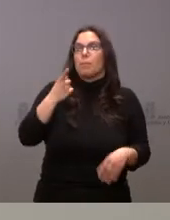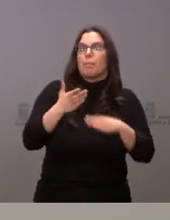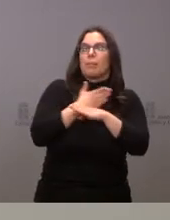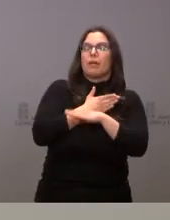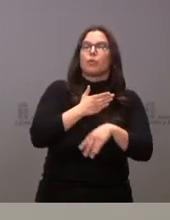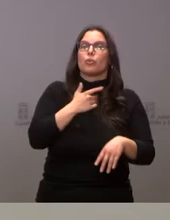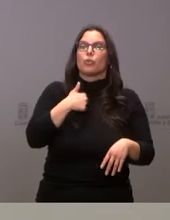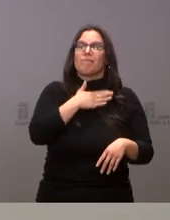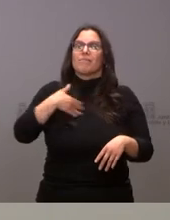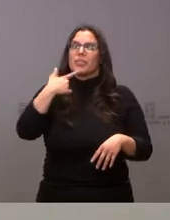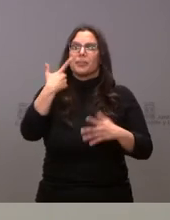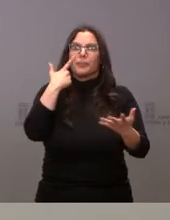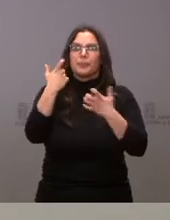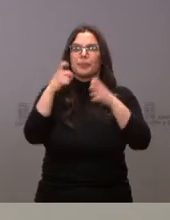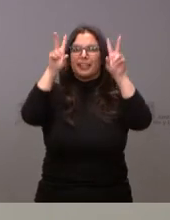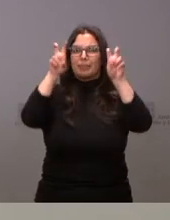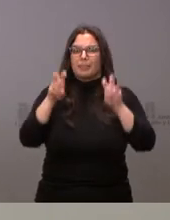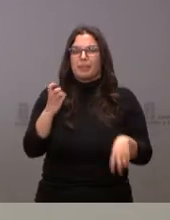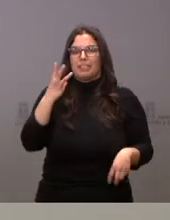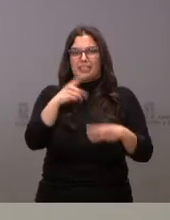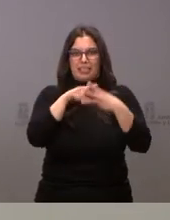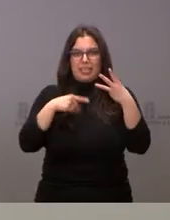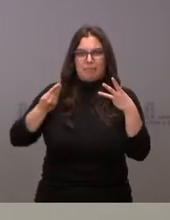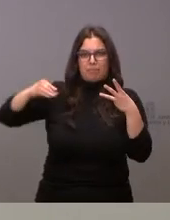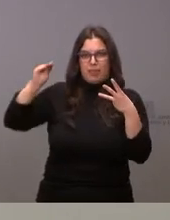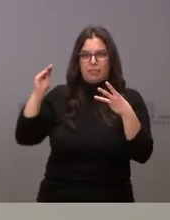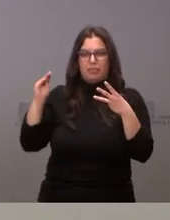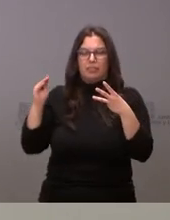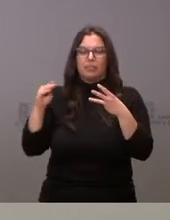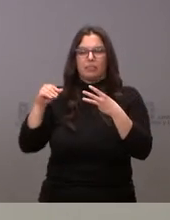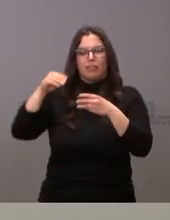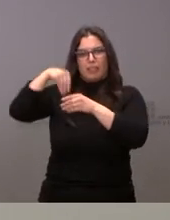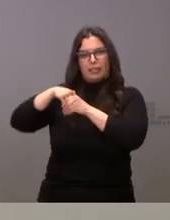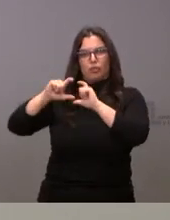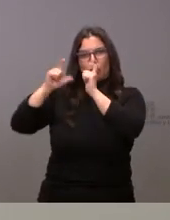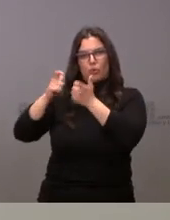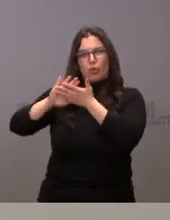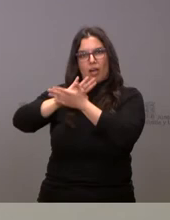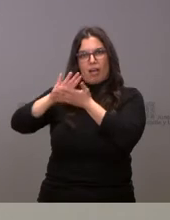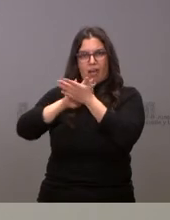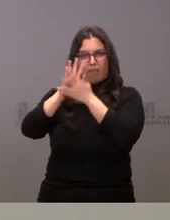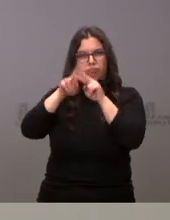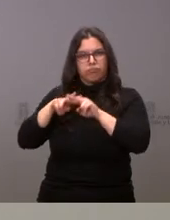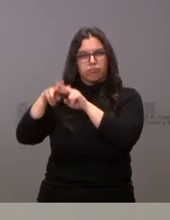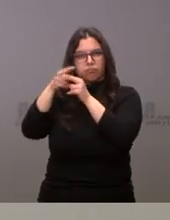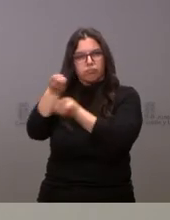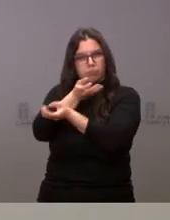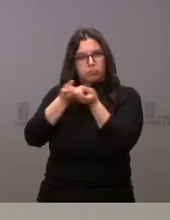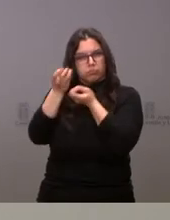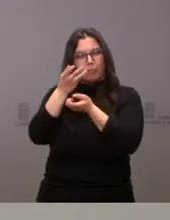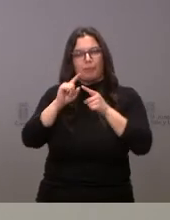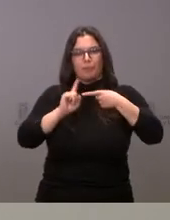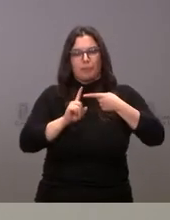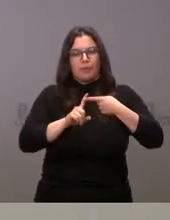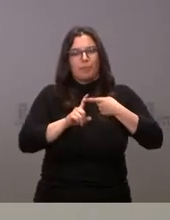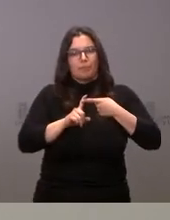sí significarle tres asuntos adicionales que han sido objeto de análisis en el Consejo de Gobierno. En primer